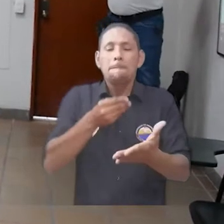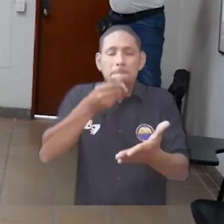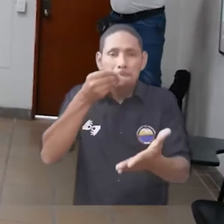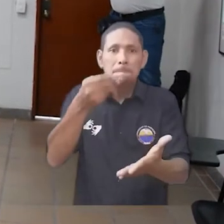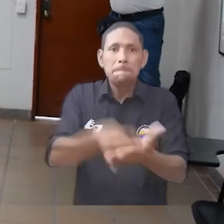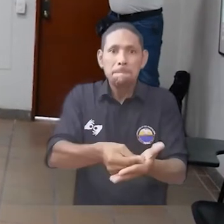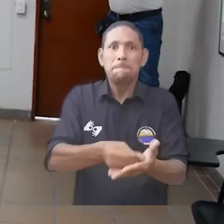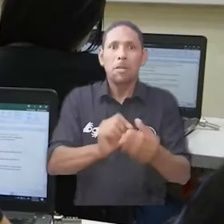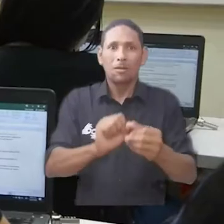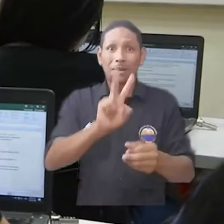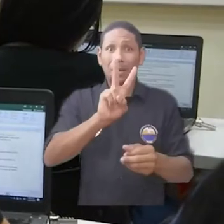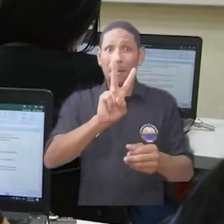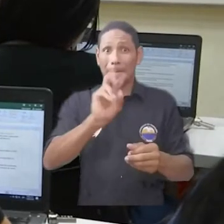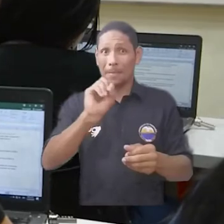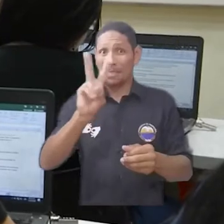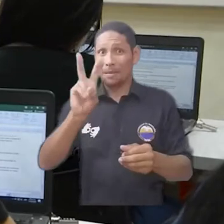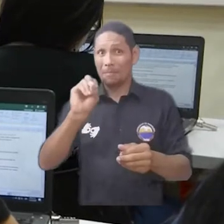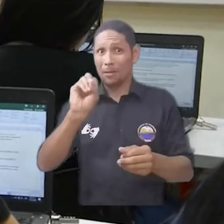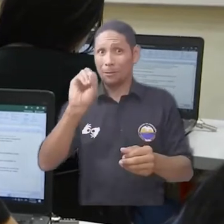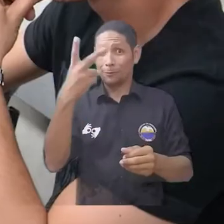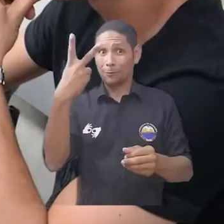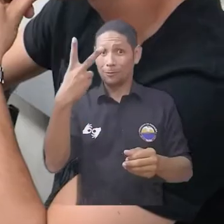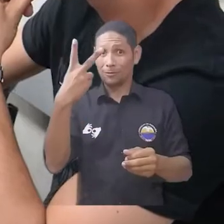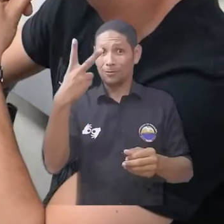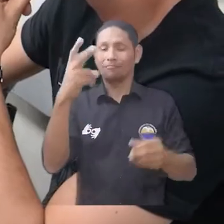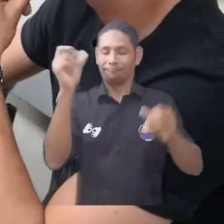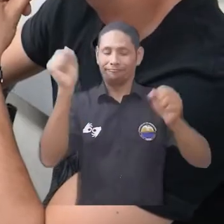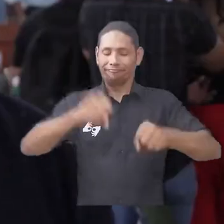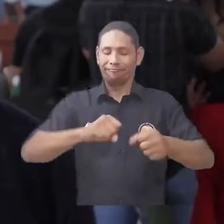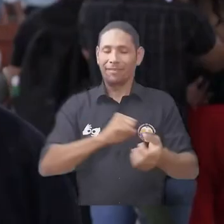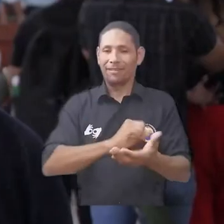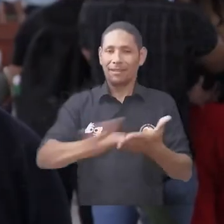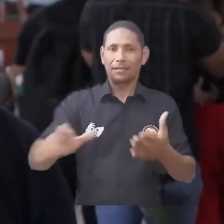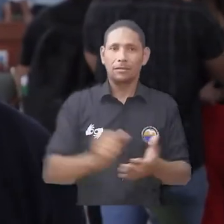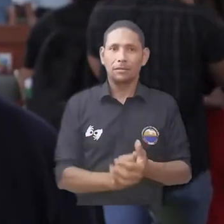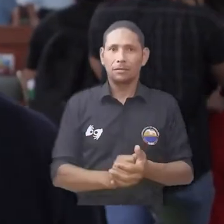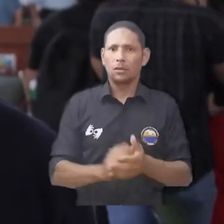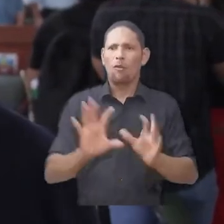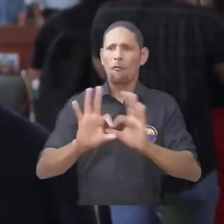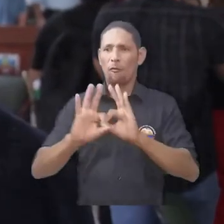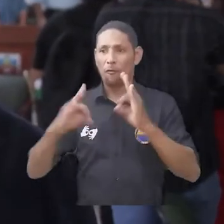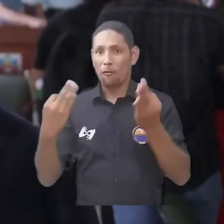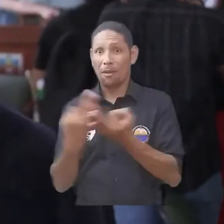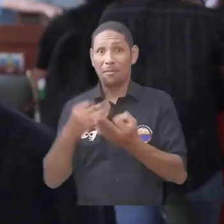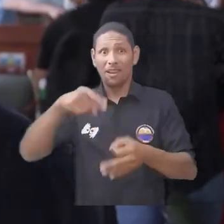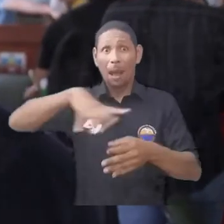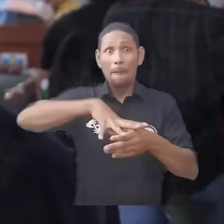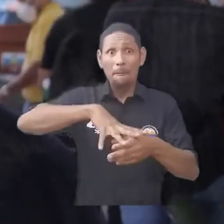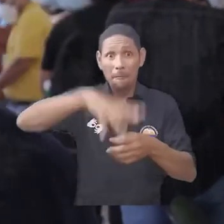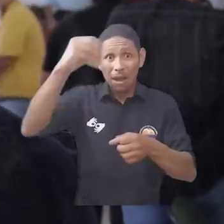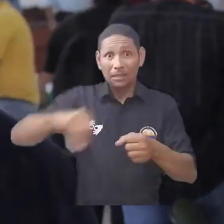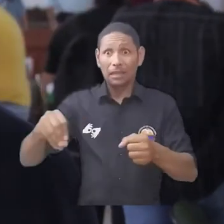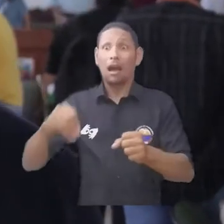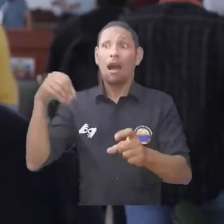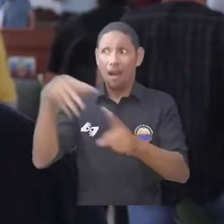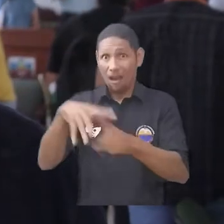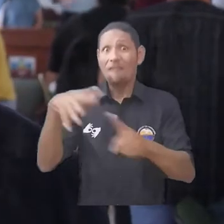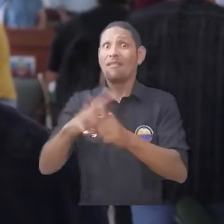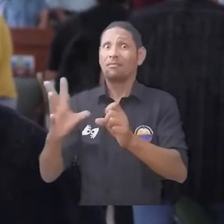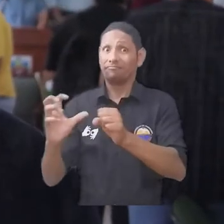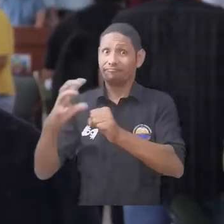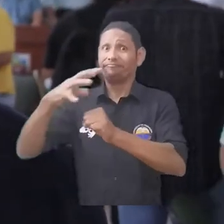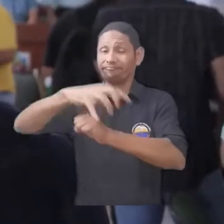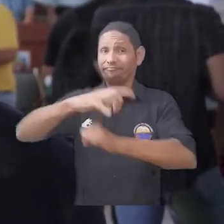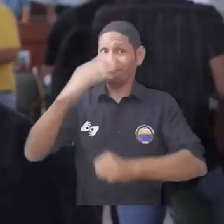total de las matrículas académicas para el periodo 2022. Para que se beneficien las miles de familias magdalenenses que se han visto